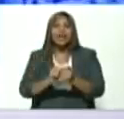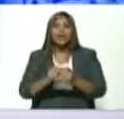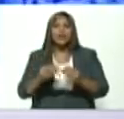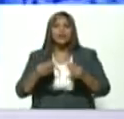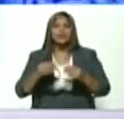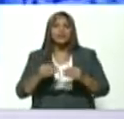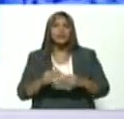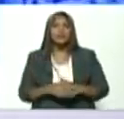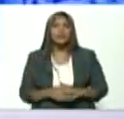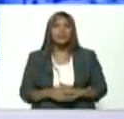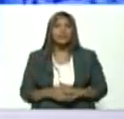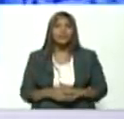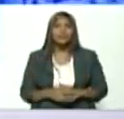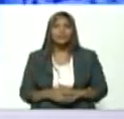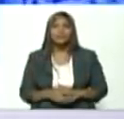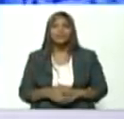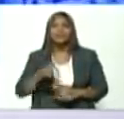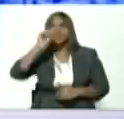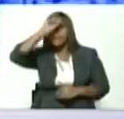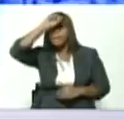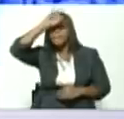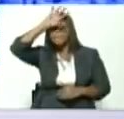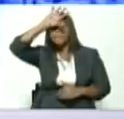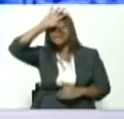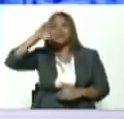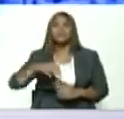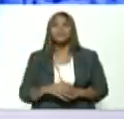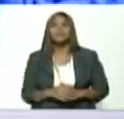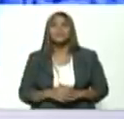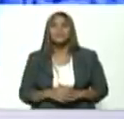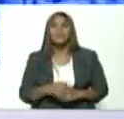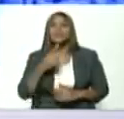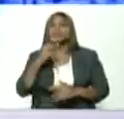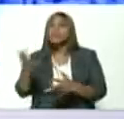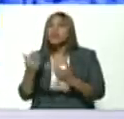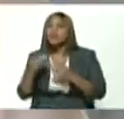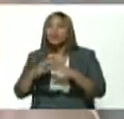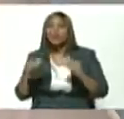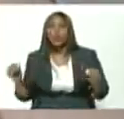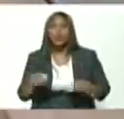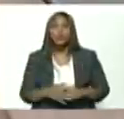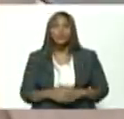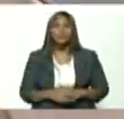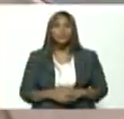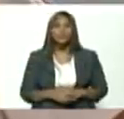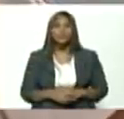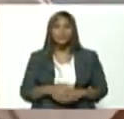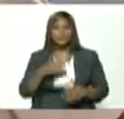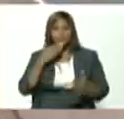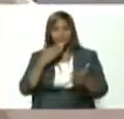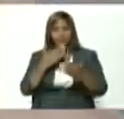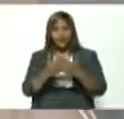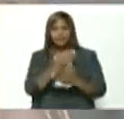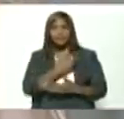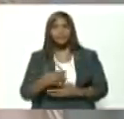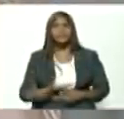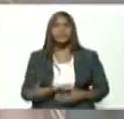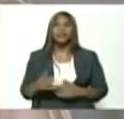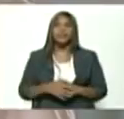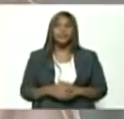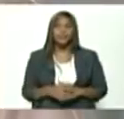Eliezer dímelo todo Eliezer bienvenido compañero gracias señor presidente